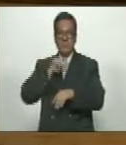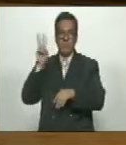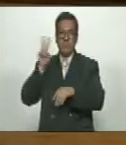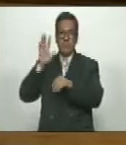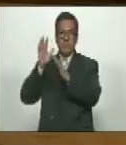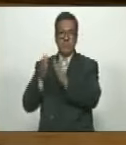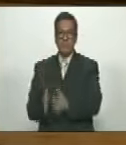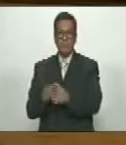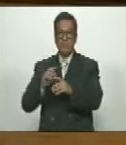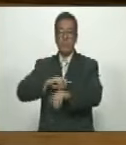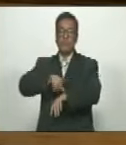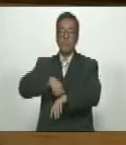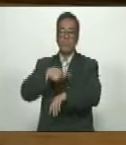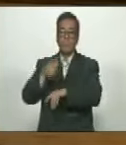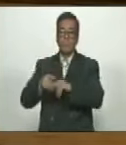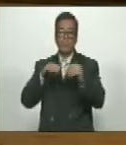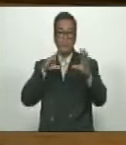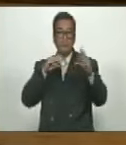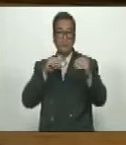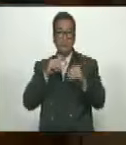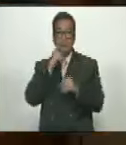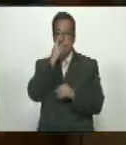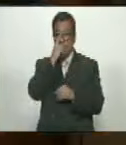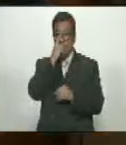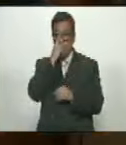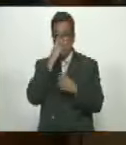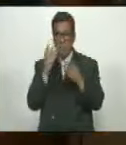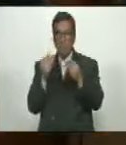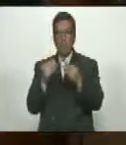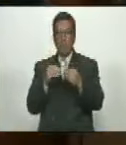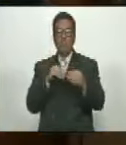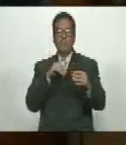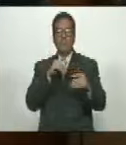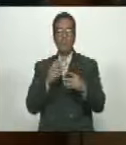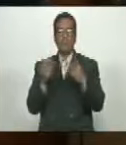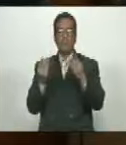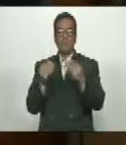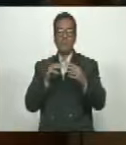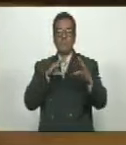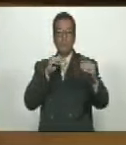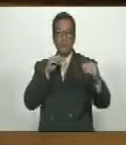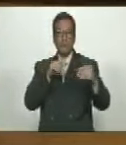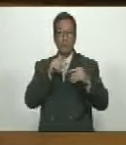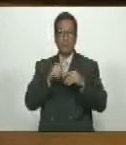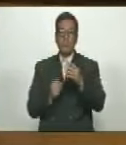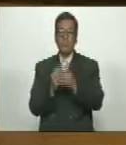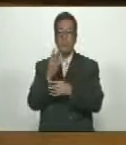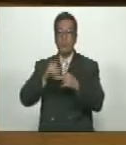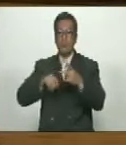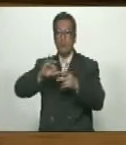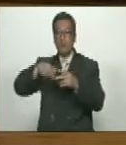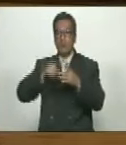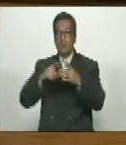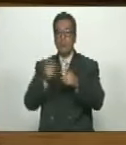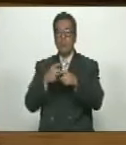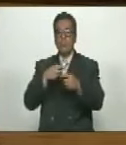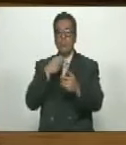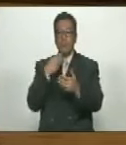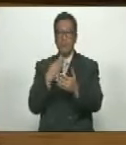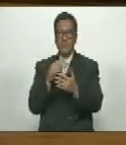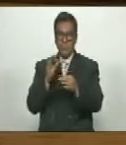después de conversaciones arduas mayo junio julio agosto